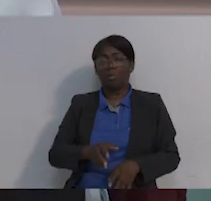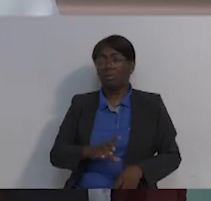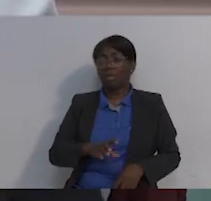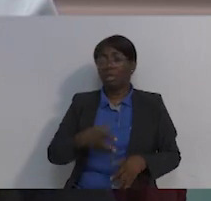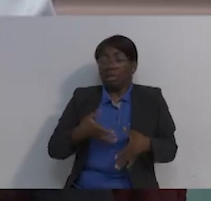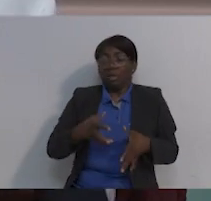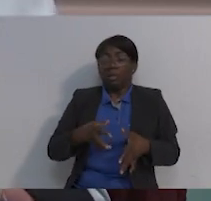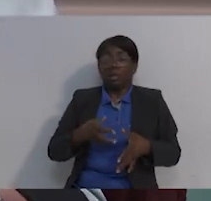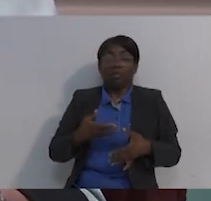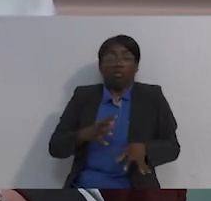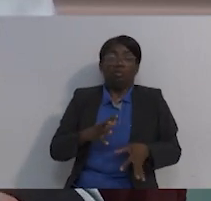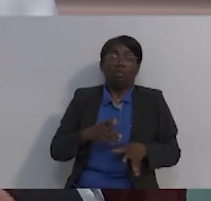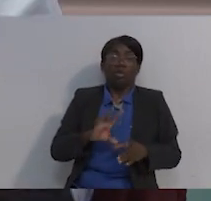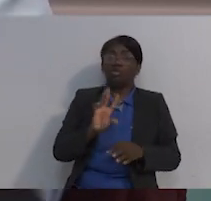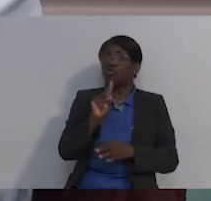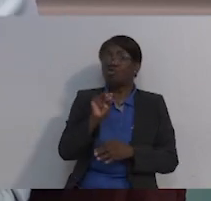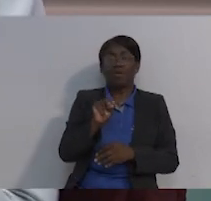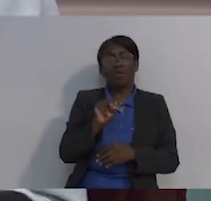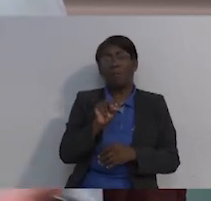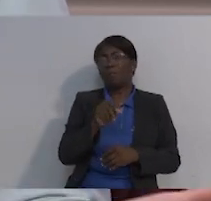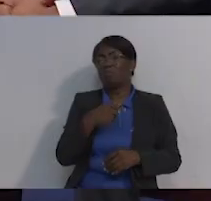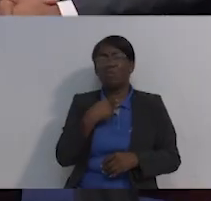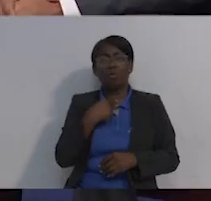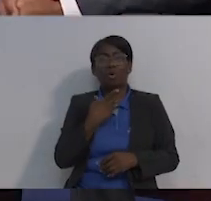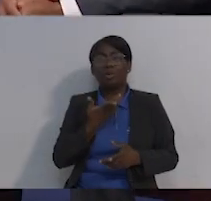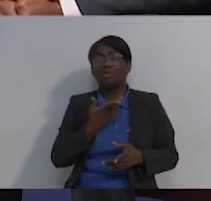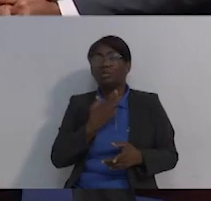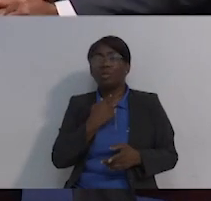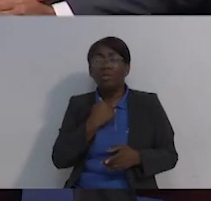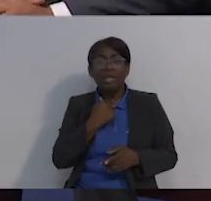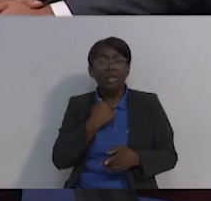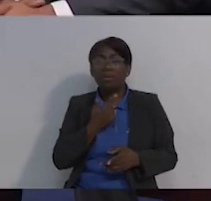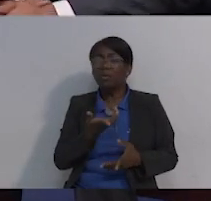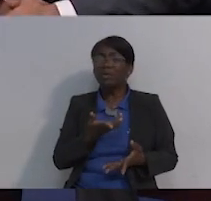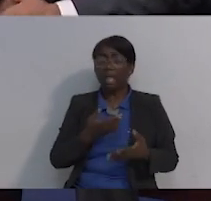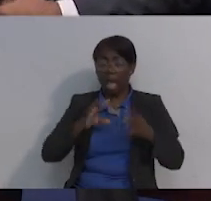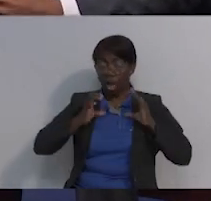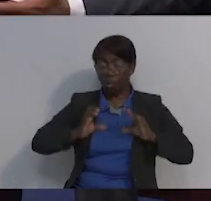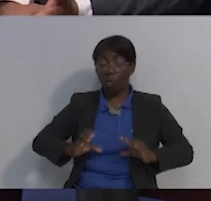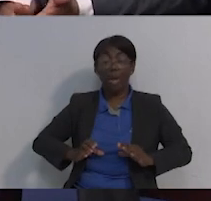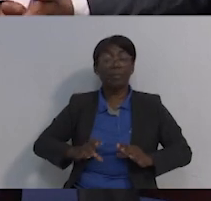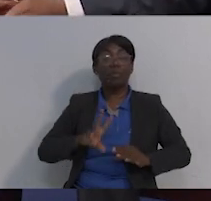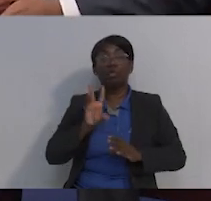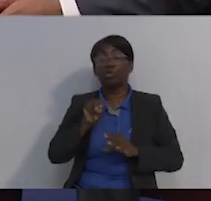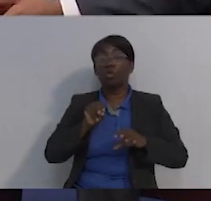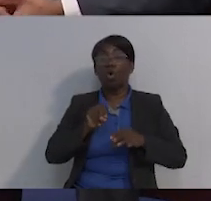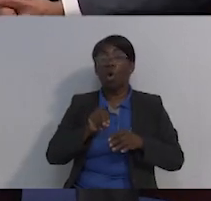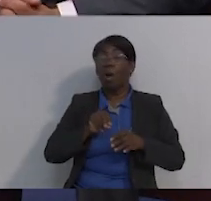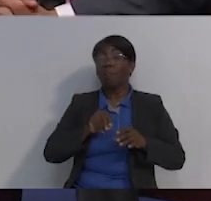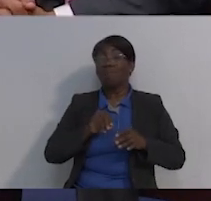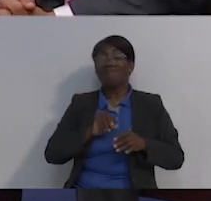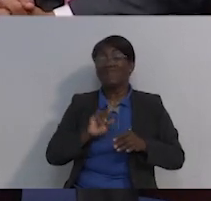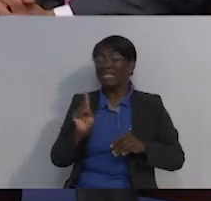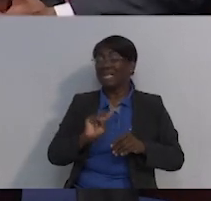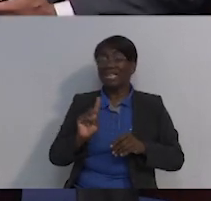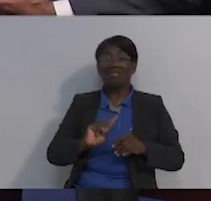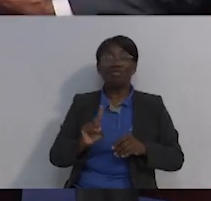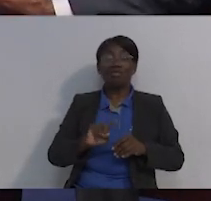es el cuerpo de la persona que lo rechaza. Claro, todos los procedimientos que son invasivos, puede ir muy bien, puede ir mal.